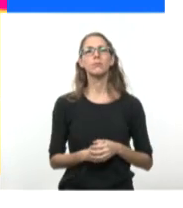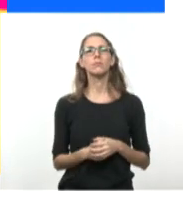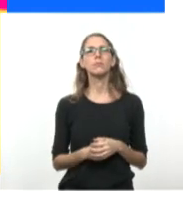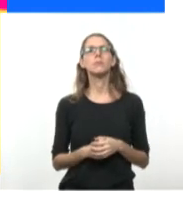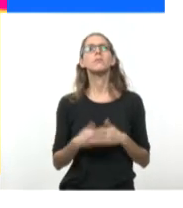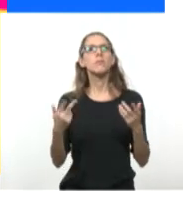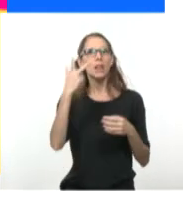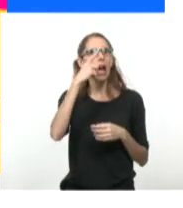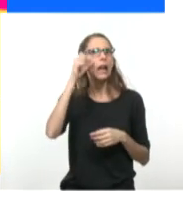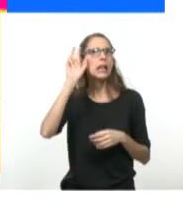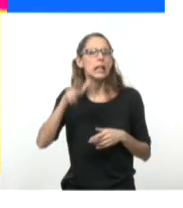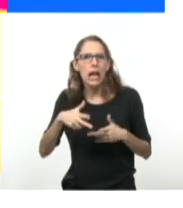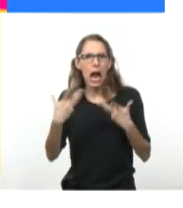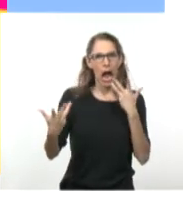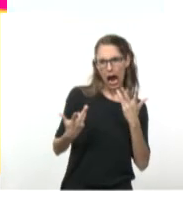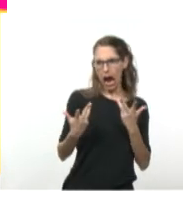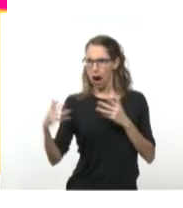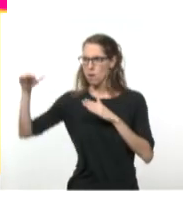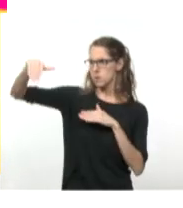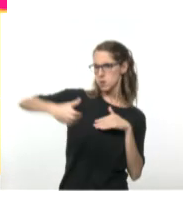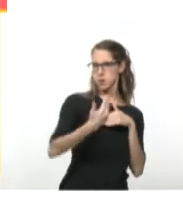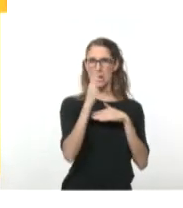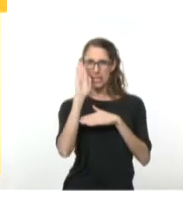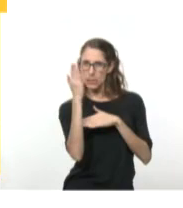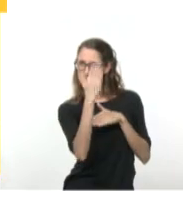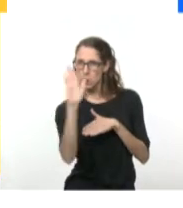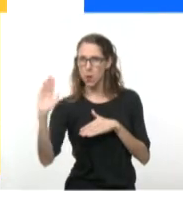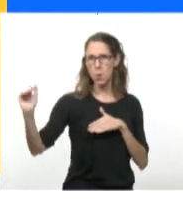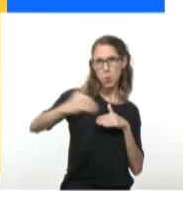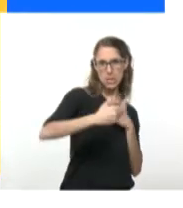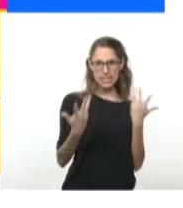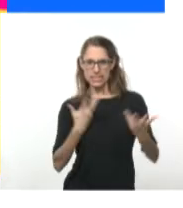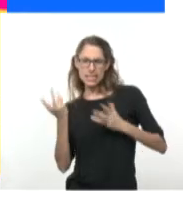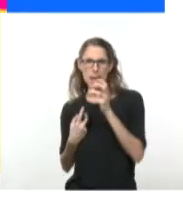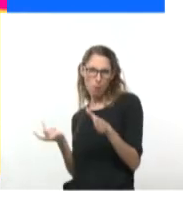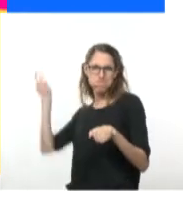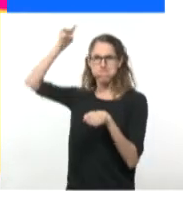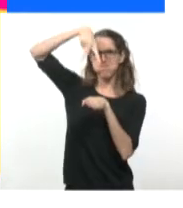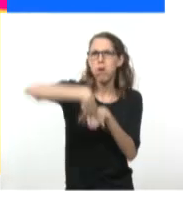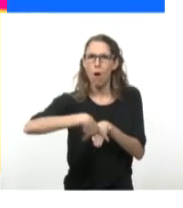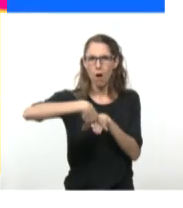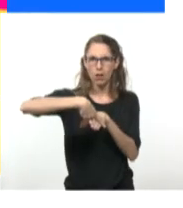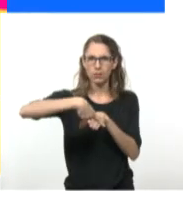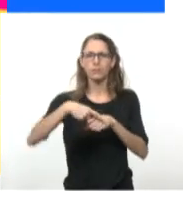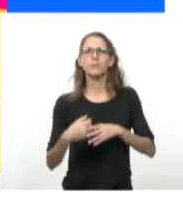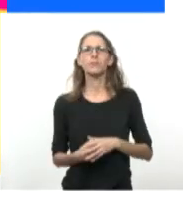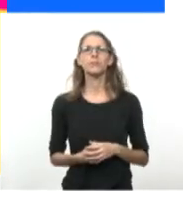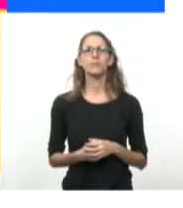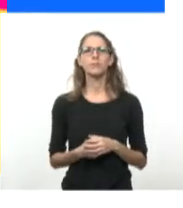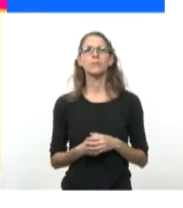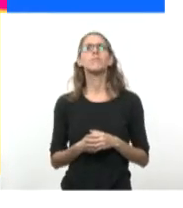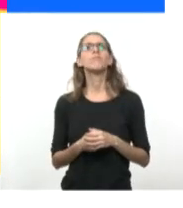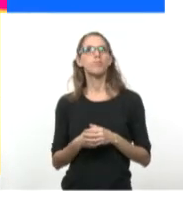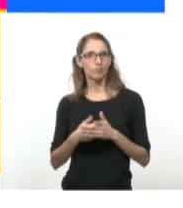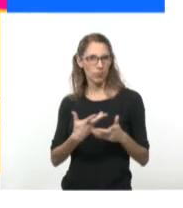Hernán logra erudir la feroz dentellada y con agilidad salta sobre el monstruo. El